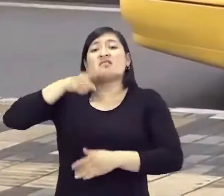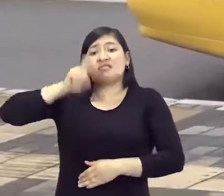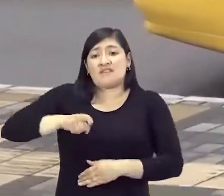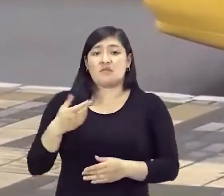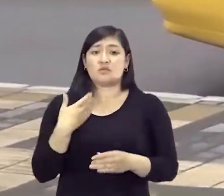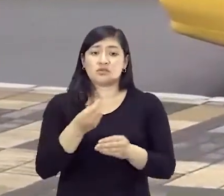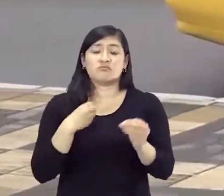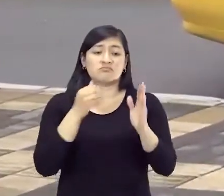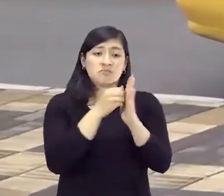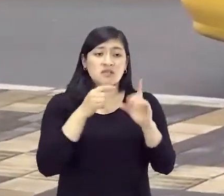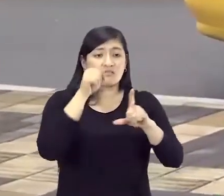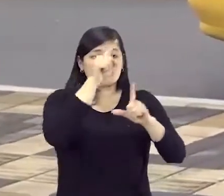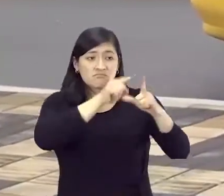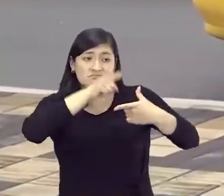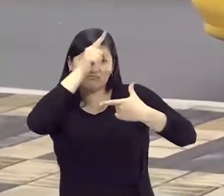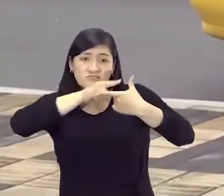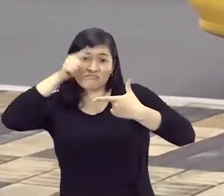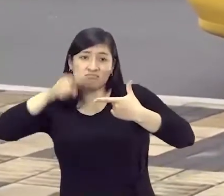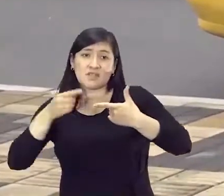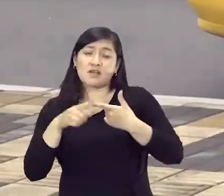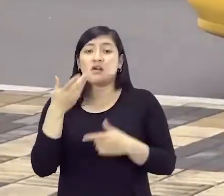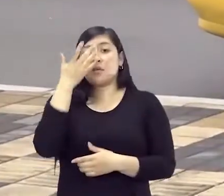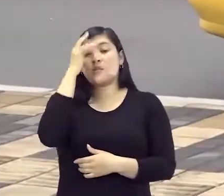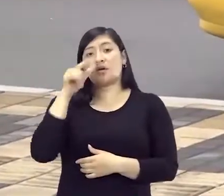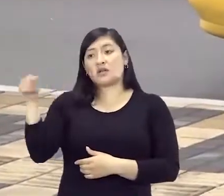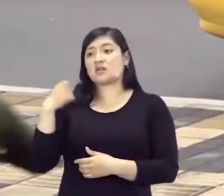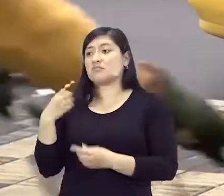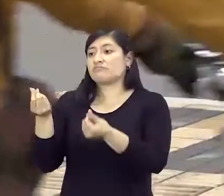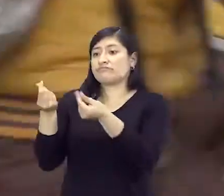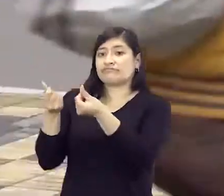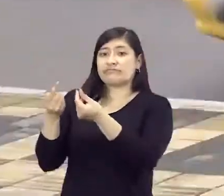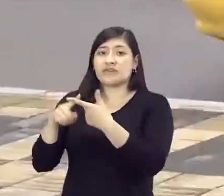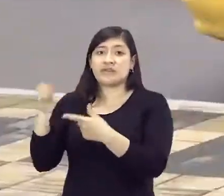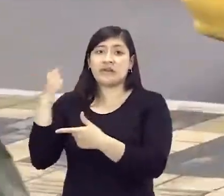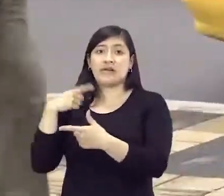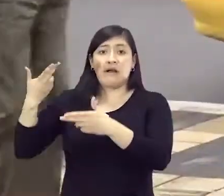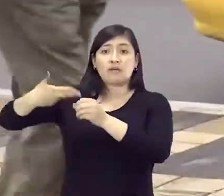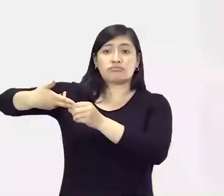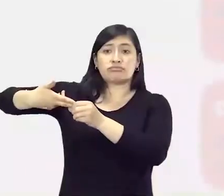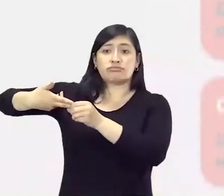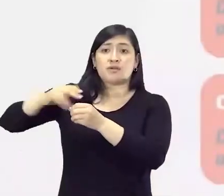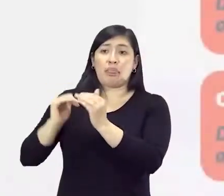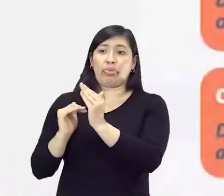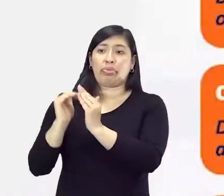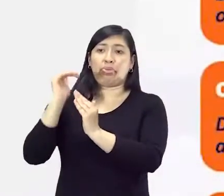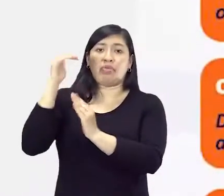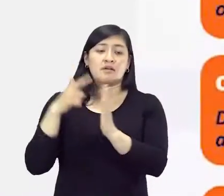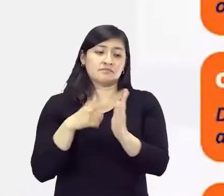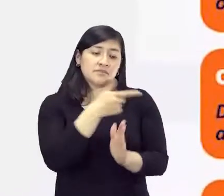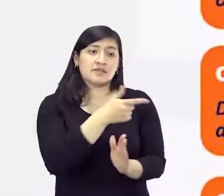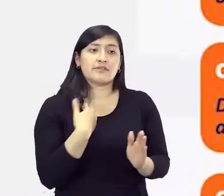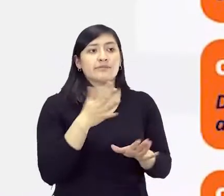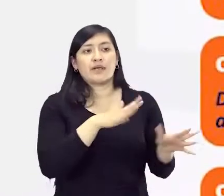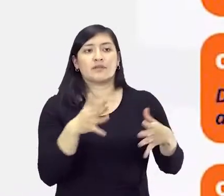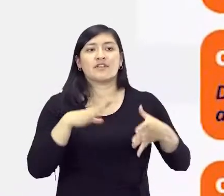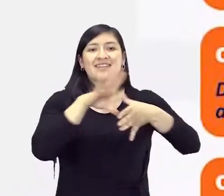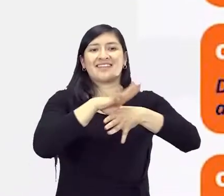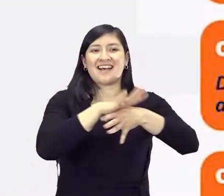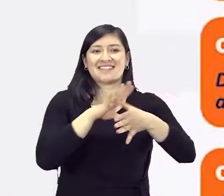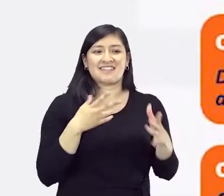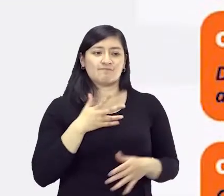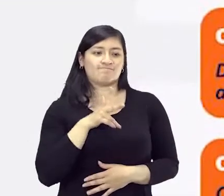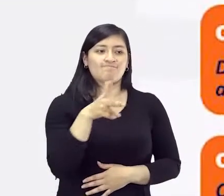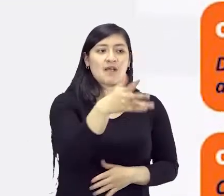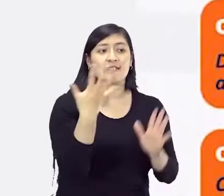ajustar las tarifas de acuerdo a los incrementos que tiene la canasta del transporte y era necesario. La carrera básica quedó en 5.200